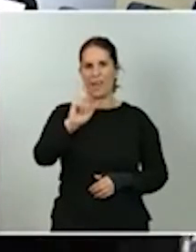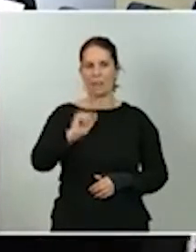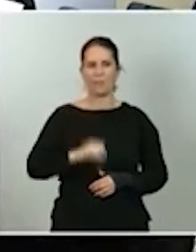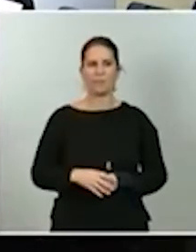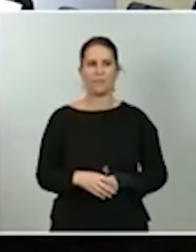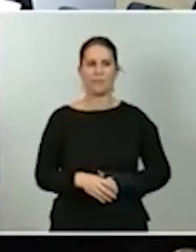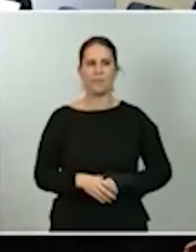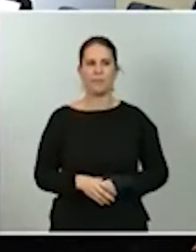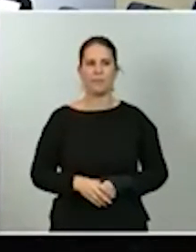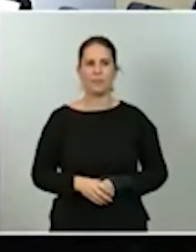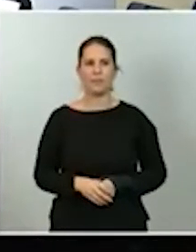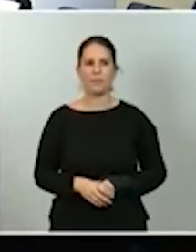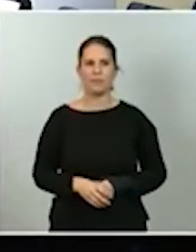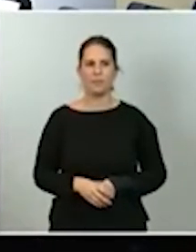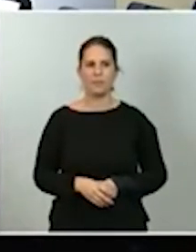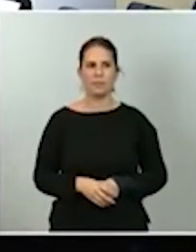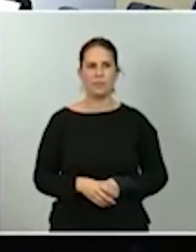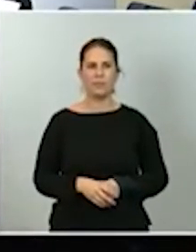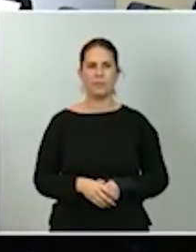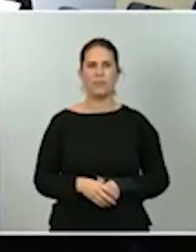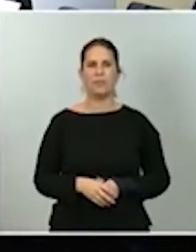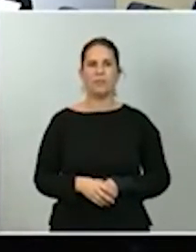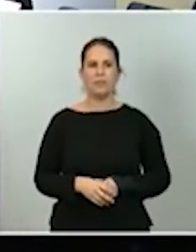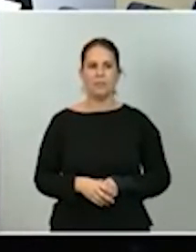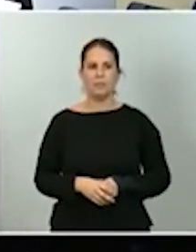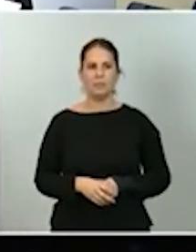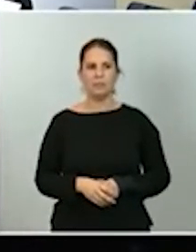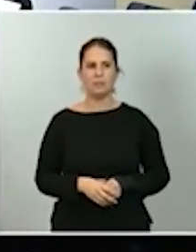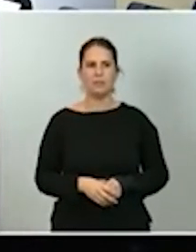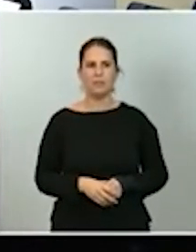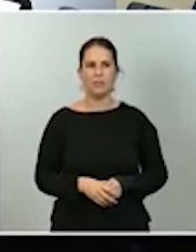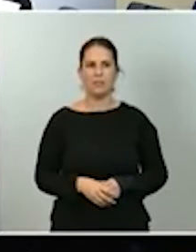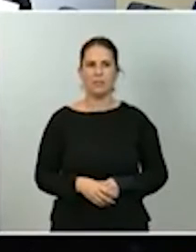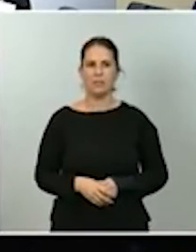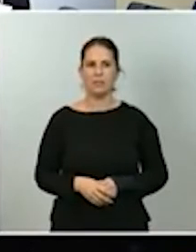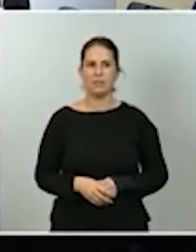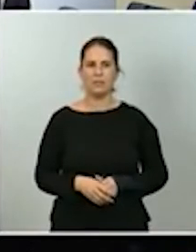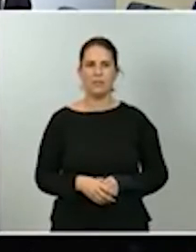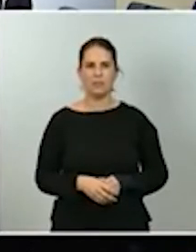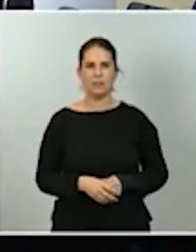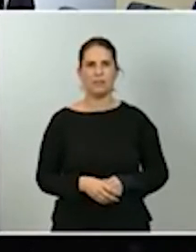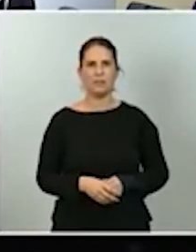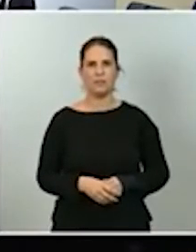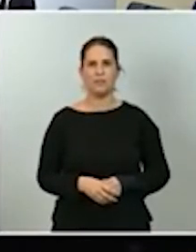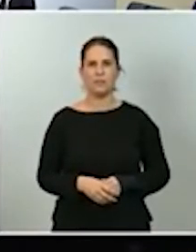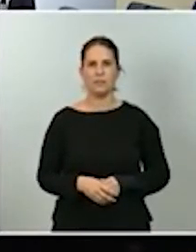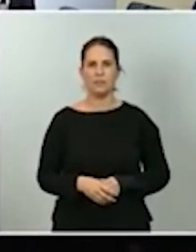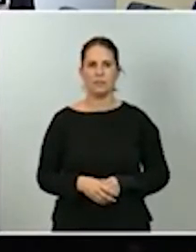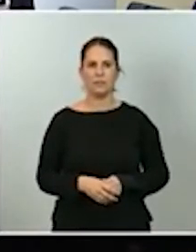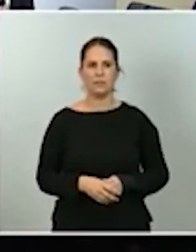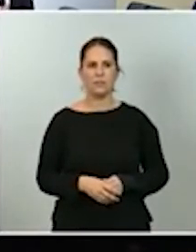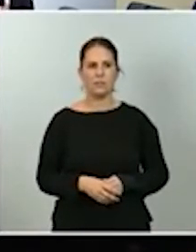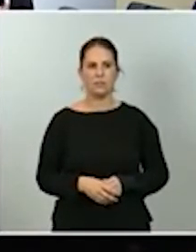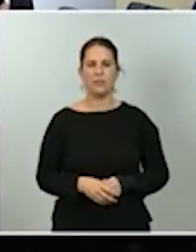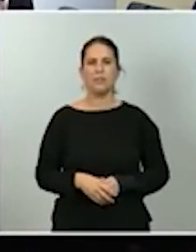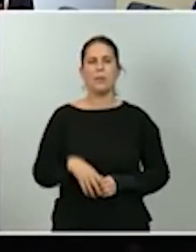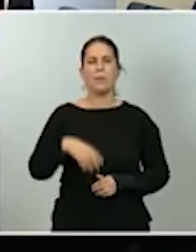Sí, gracias. Buenas tardes. Tenía una pregunta para la vicepresidenta Calviño,